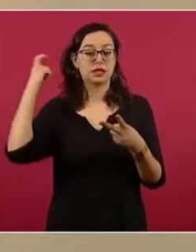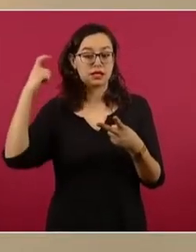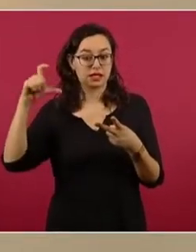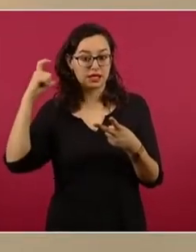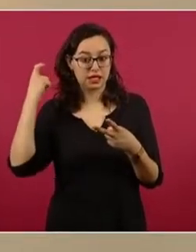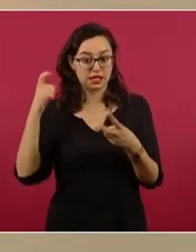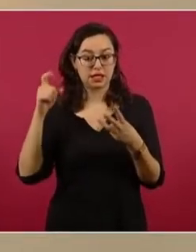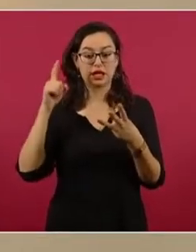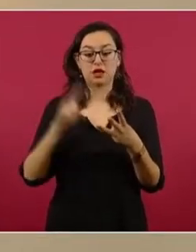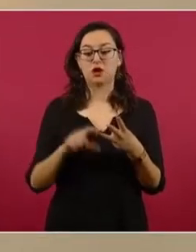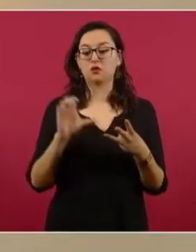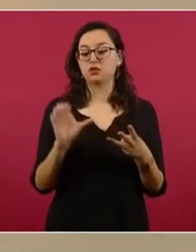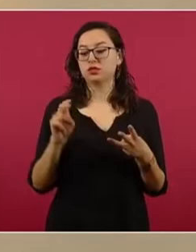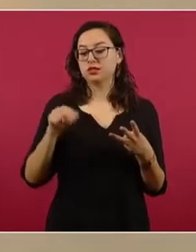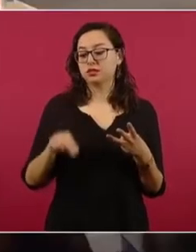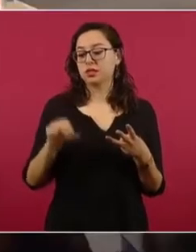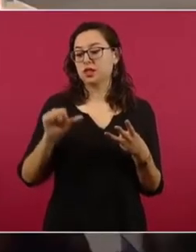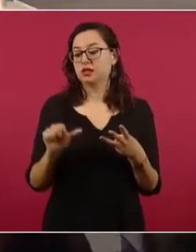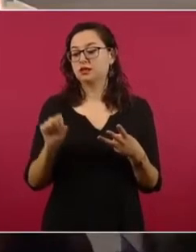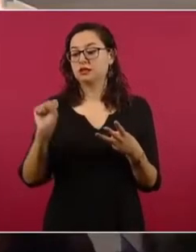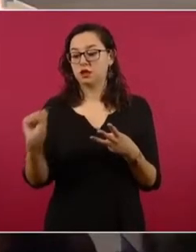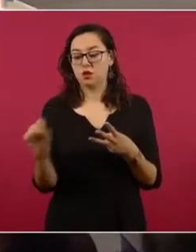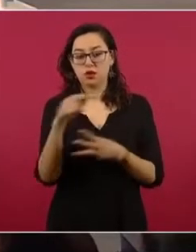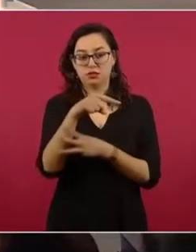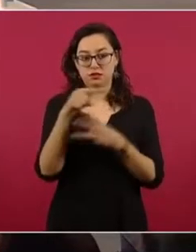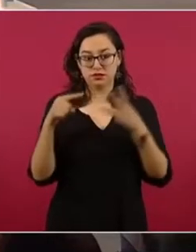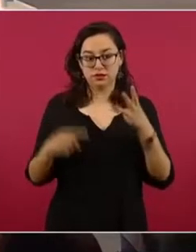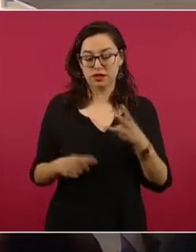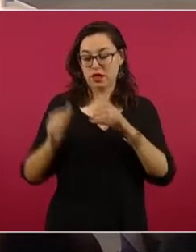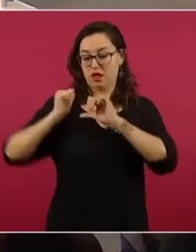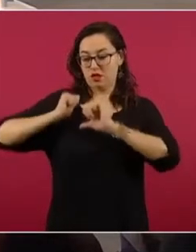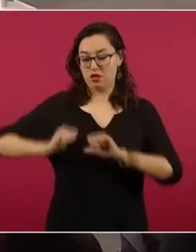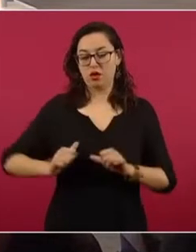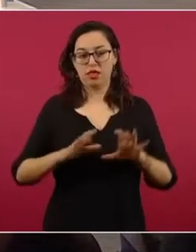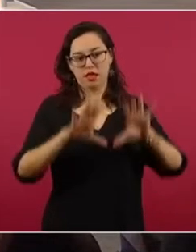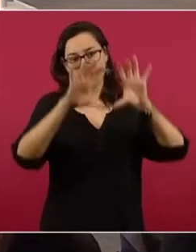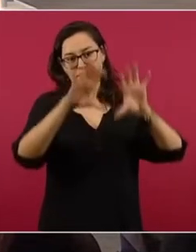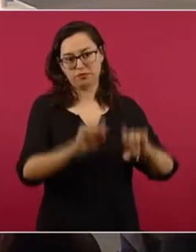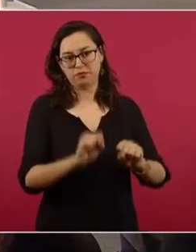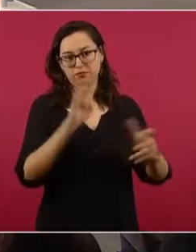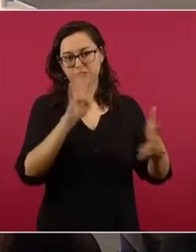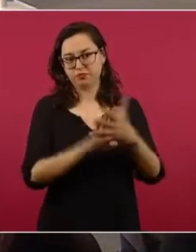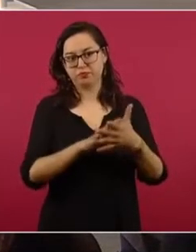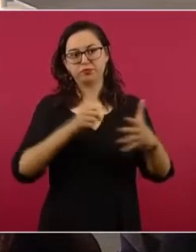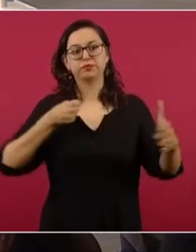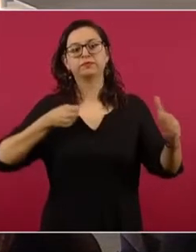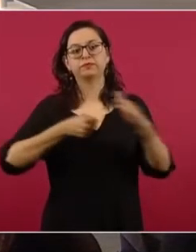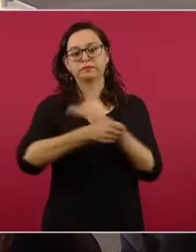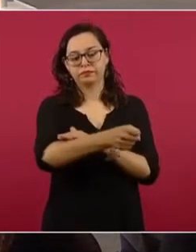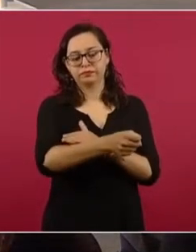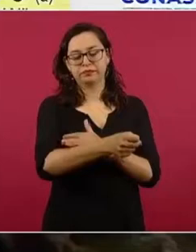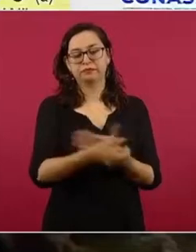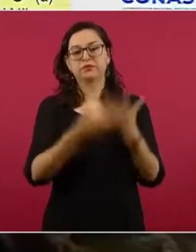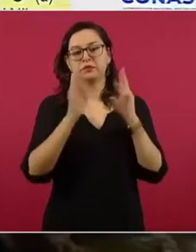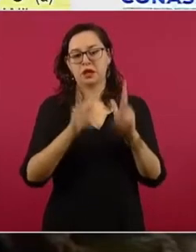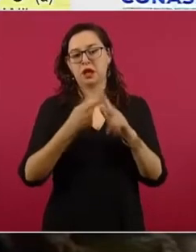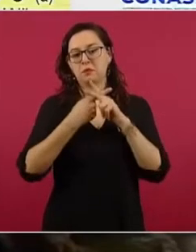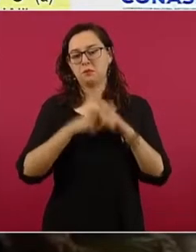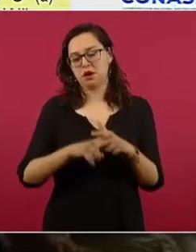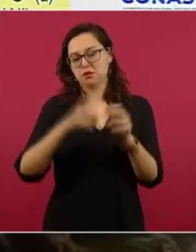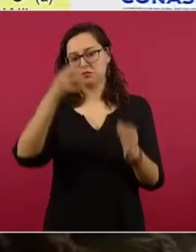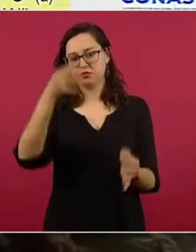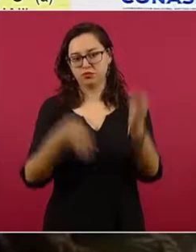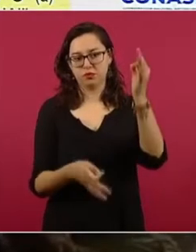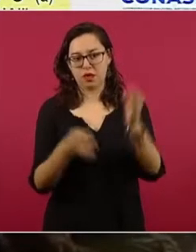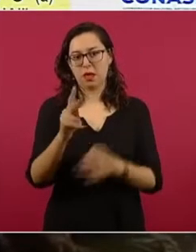Nacional Antisecuestros. Fue detenido en Querétaro y ya está en proceso su vinculación